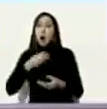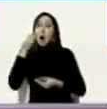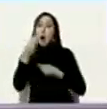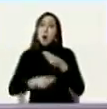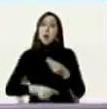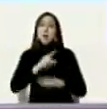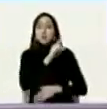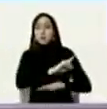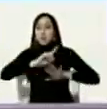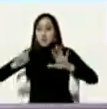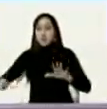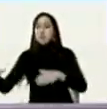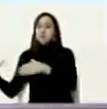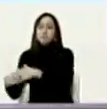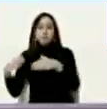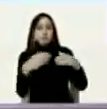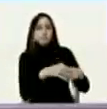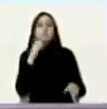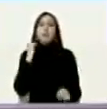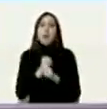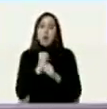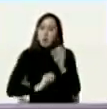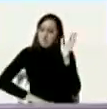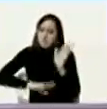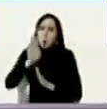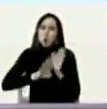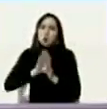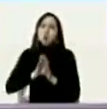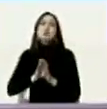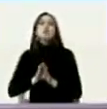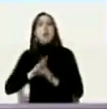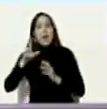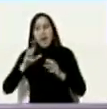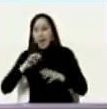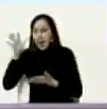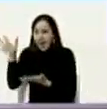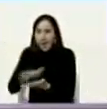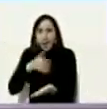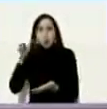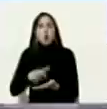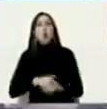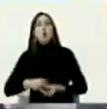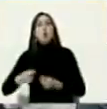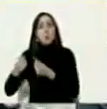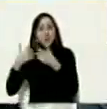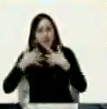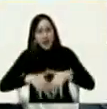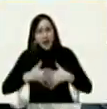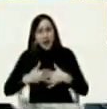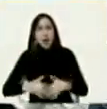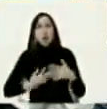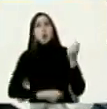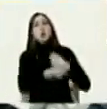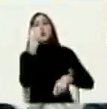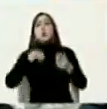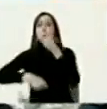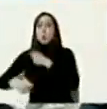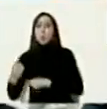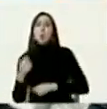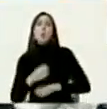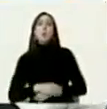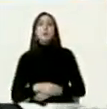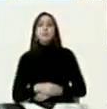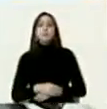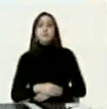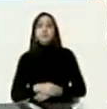16 motores que tiene Venezuela para su actividad económica industrial financiera comercial articular